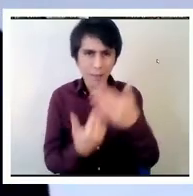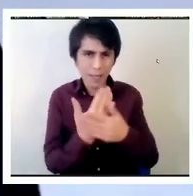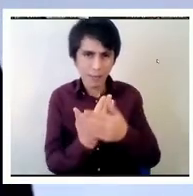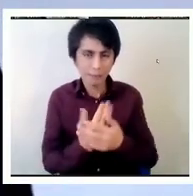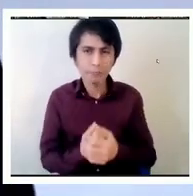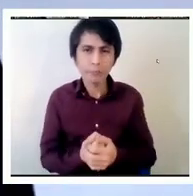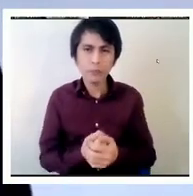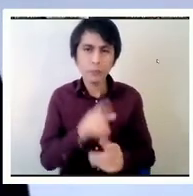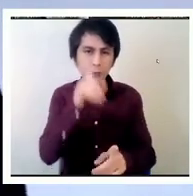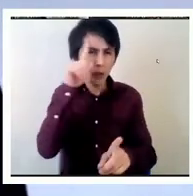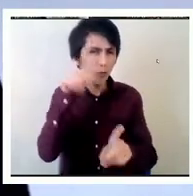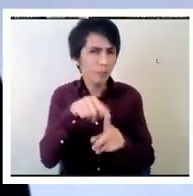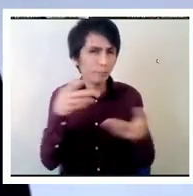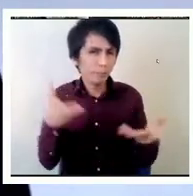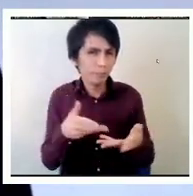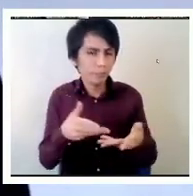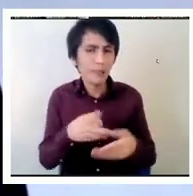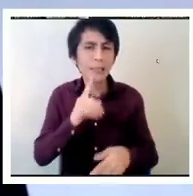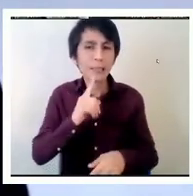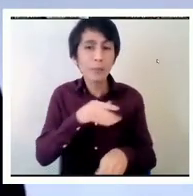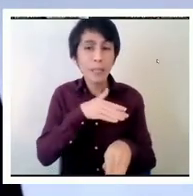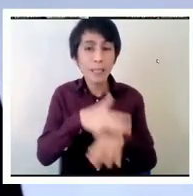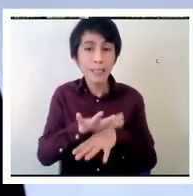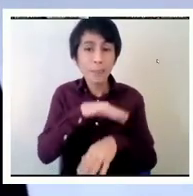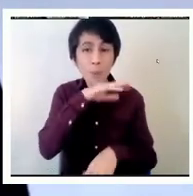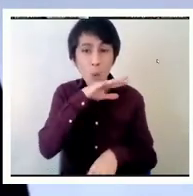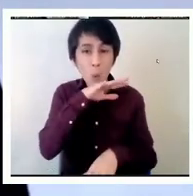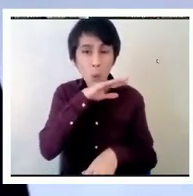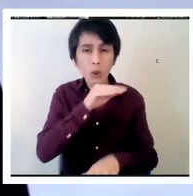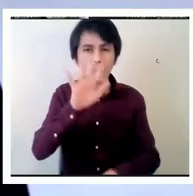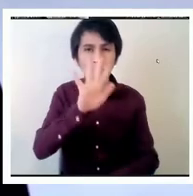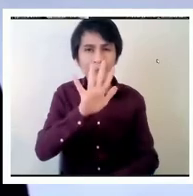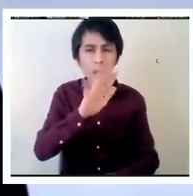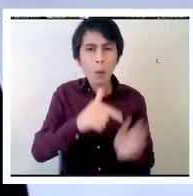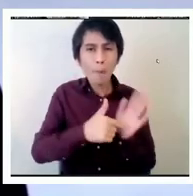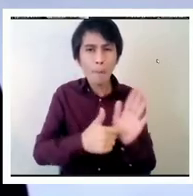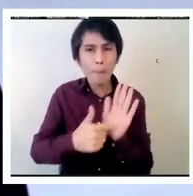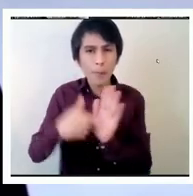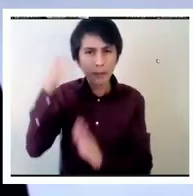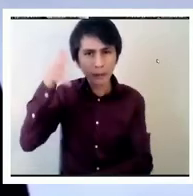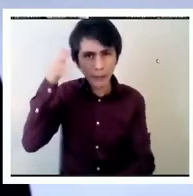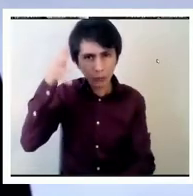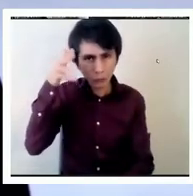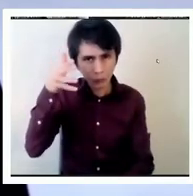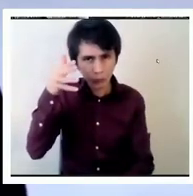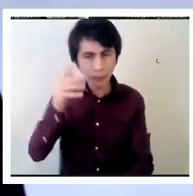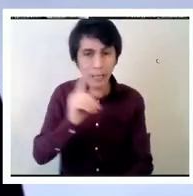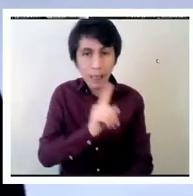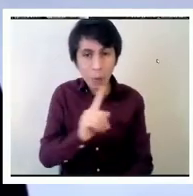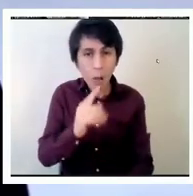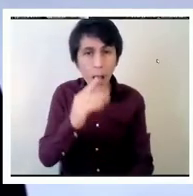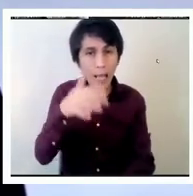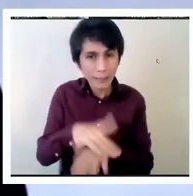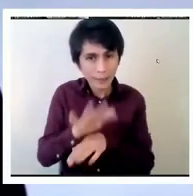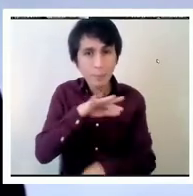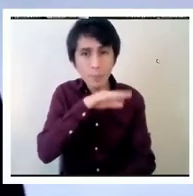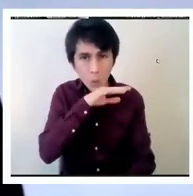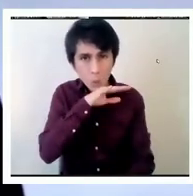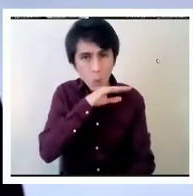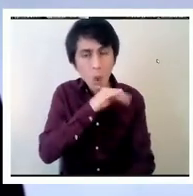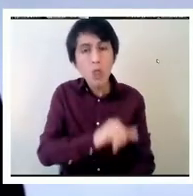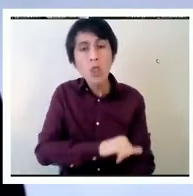a tener 15 minutos de 5 presentaciones, cada una de 15 minutos, después de lo cual vamos a tener